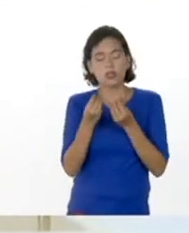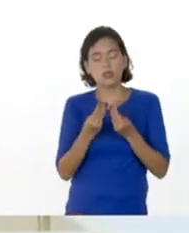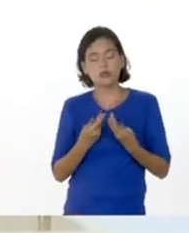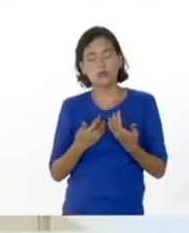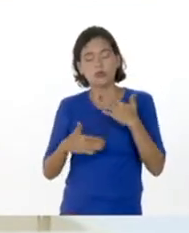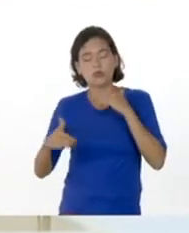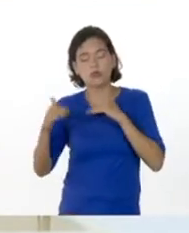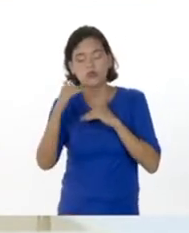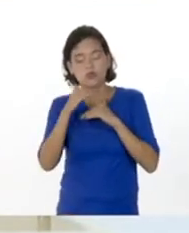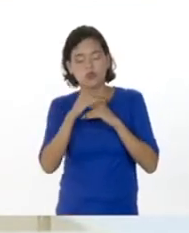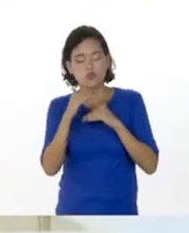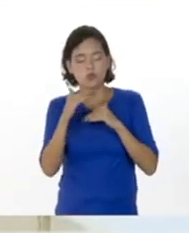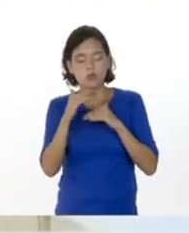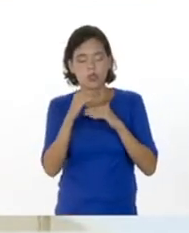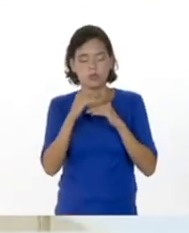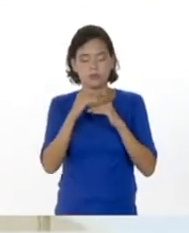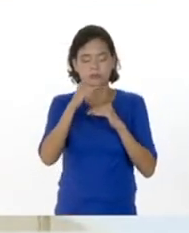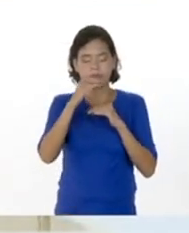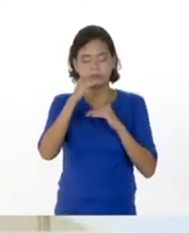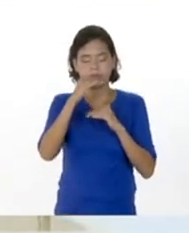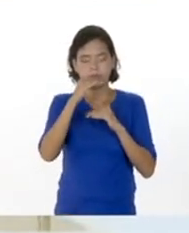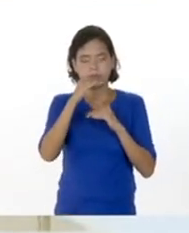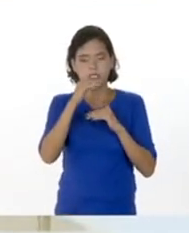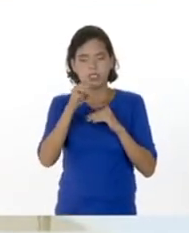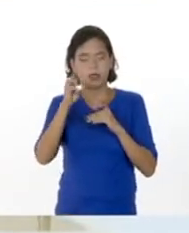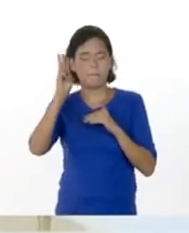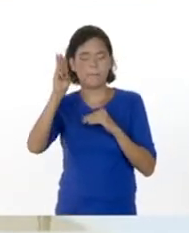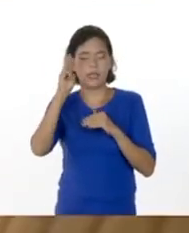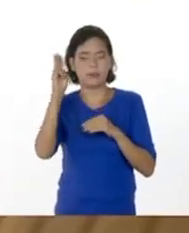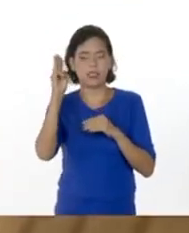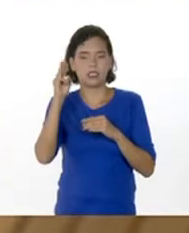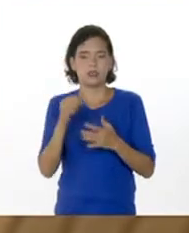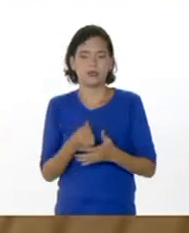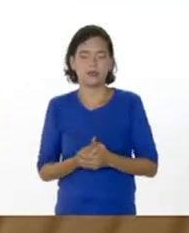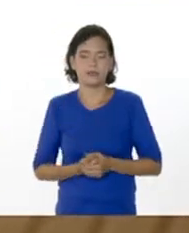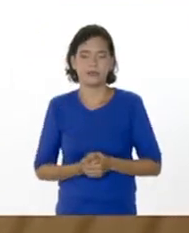sobresaturada de permanganato.